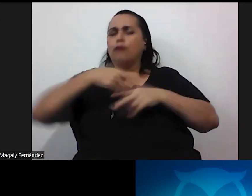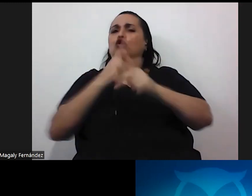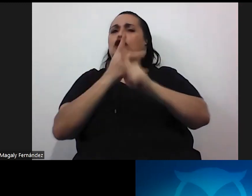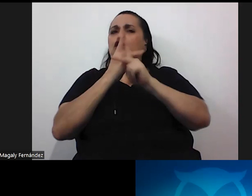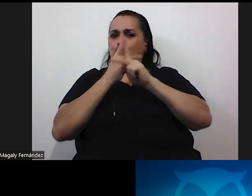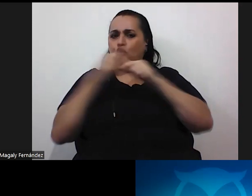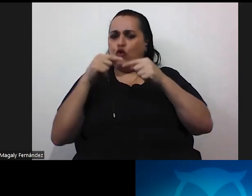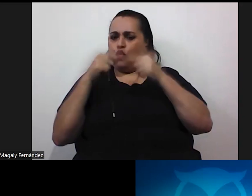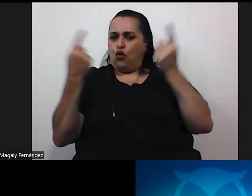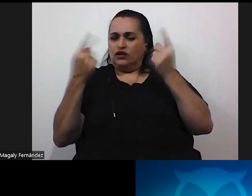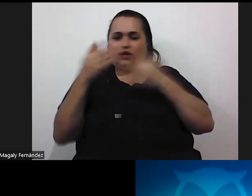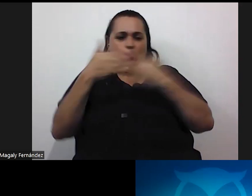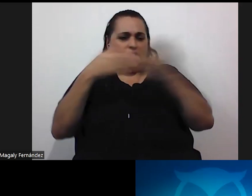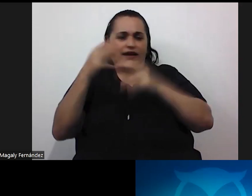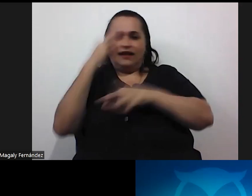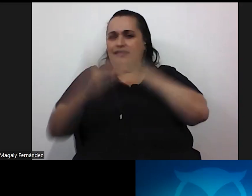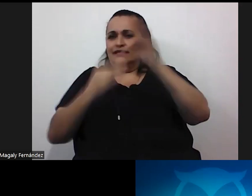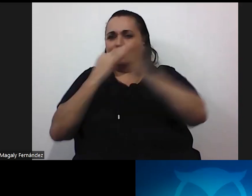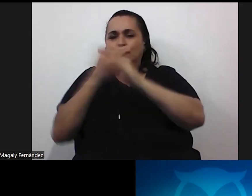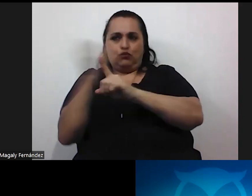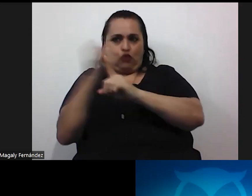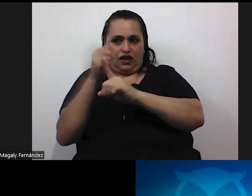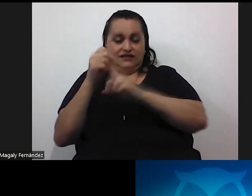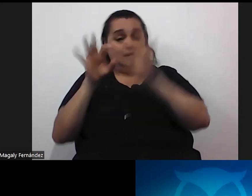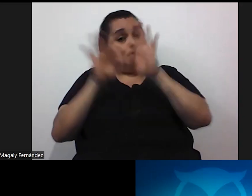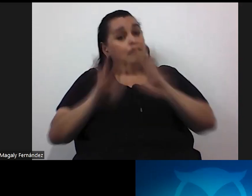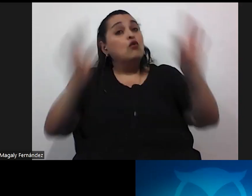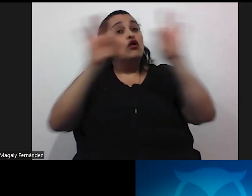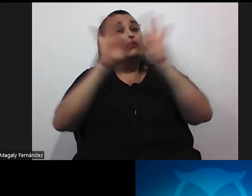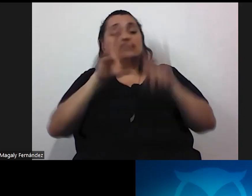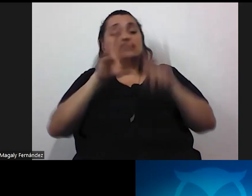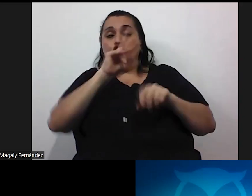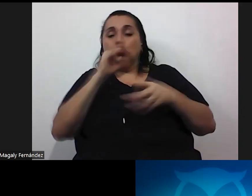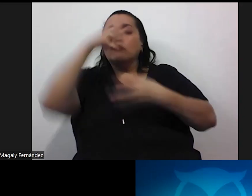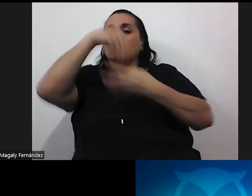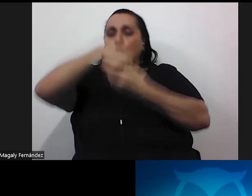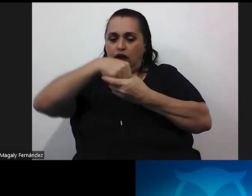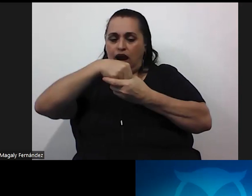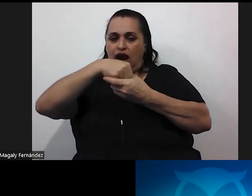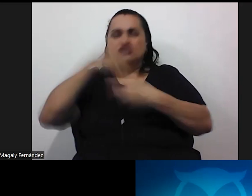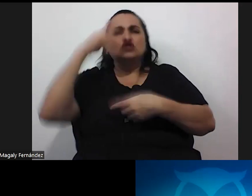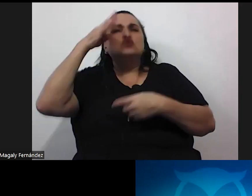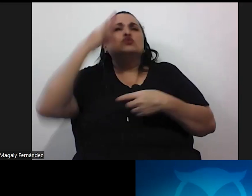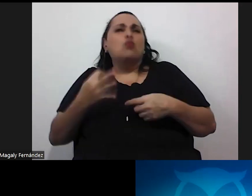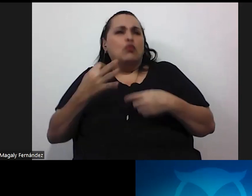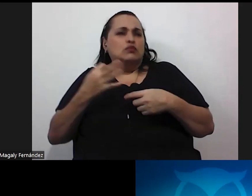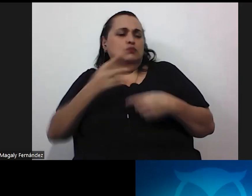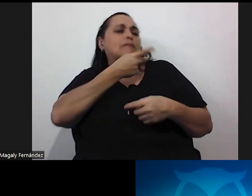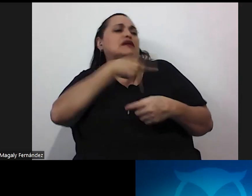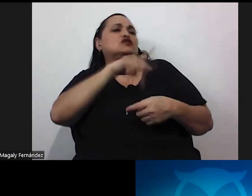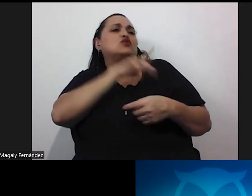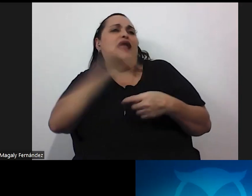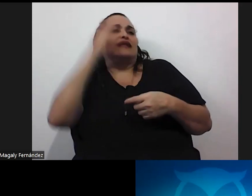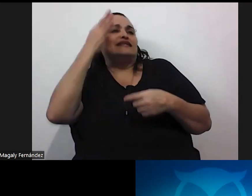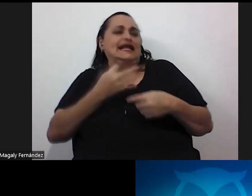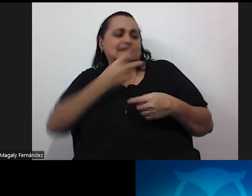de violencia y la importancia como ya lo decía don Tristan de no involucrar supuestos personales o creencias que pueden corresponder